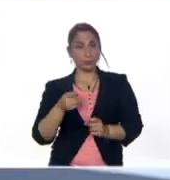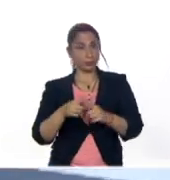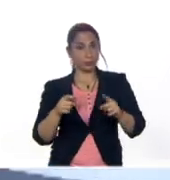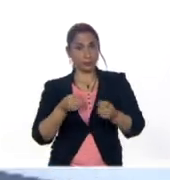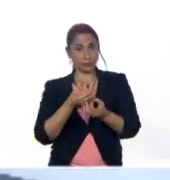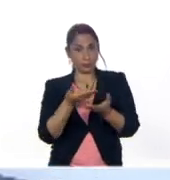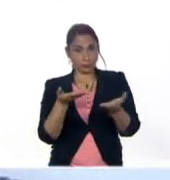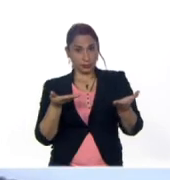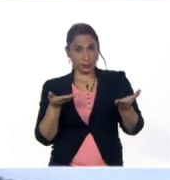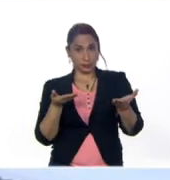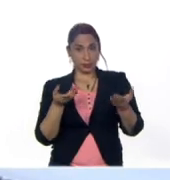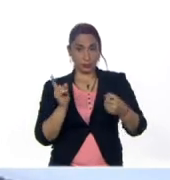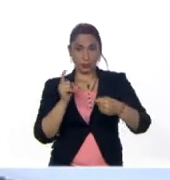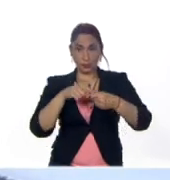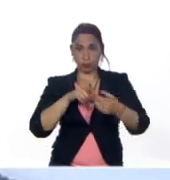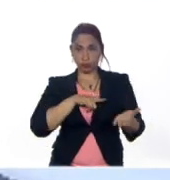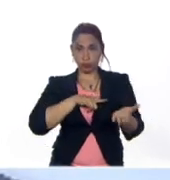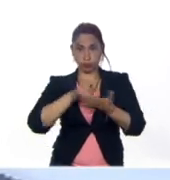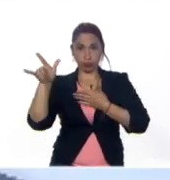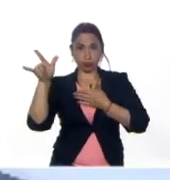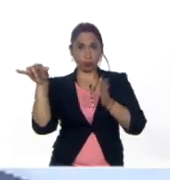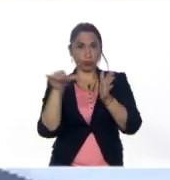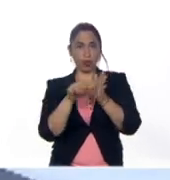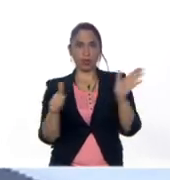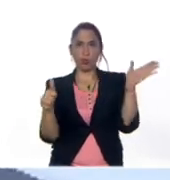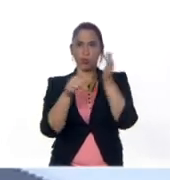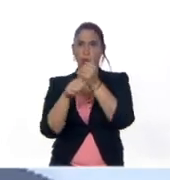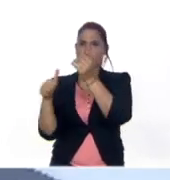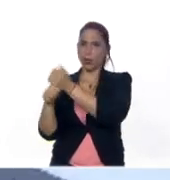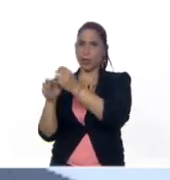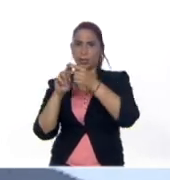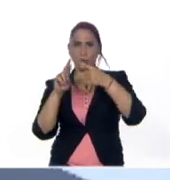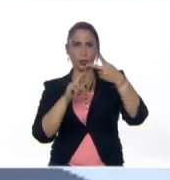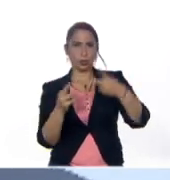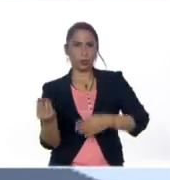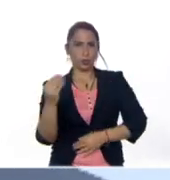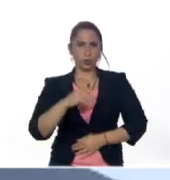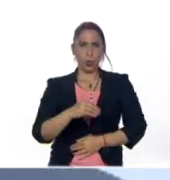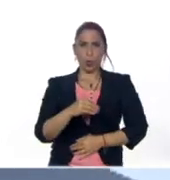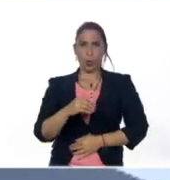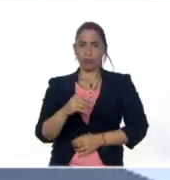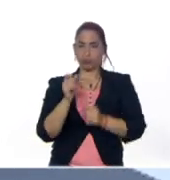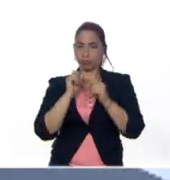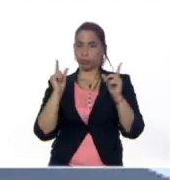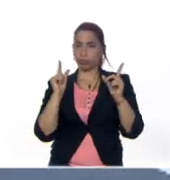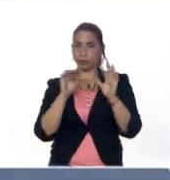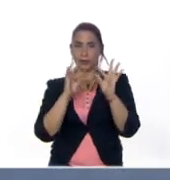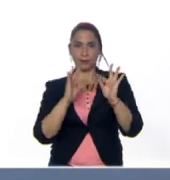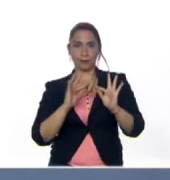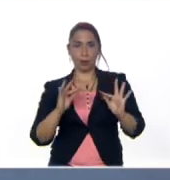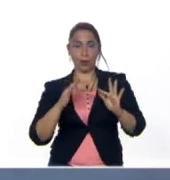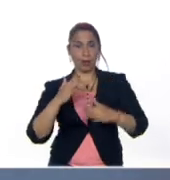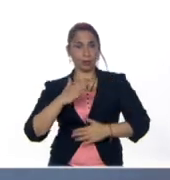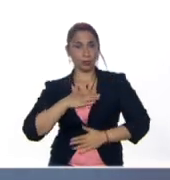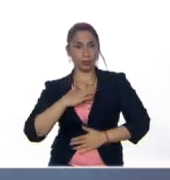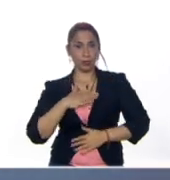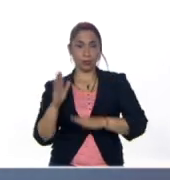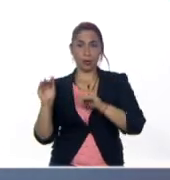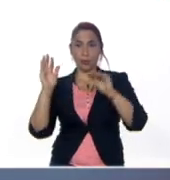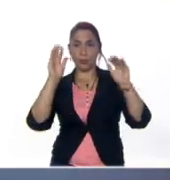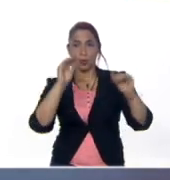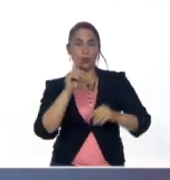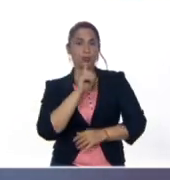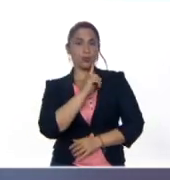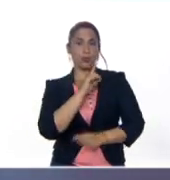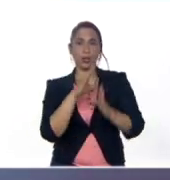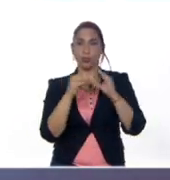tienes el canal de suscripción en Telegram donde vas a conseguir recursos adicionales maravillosos de esa manera yo me despido en nombre de